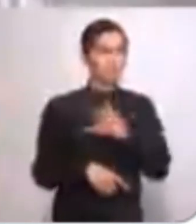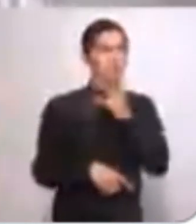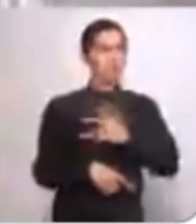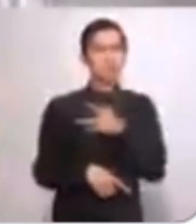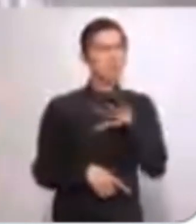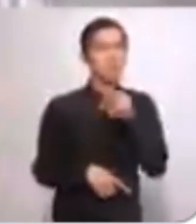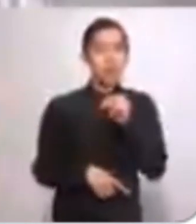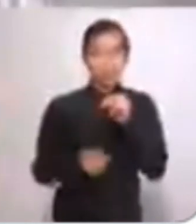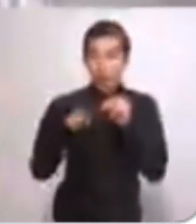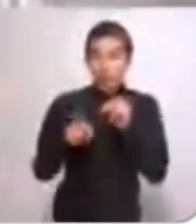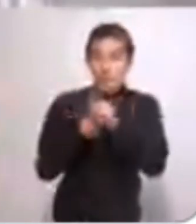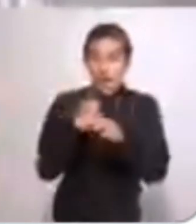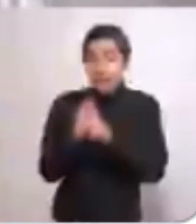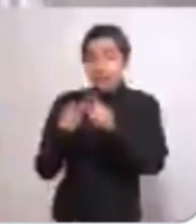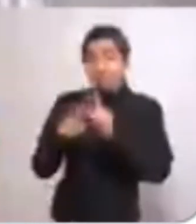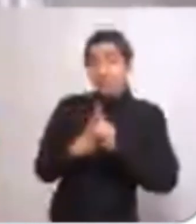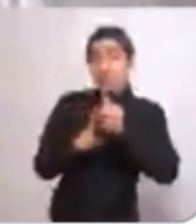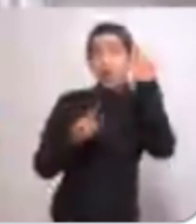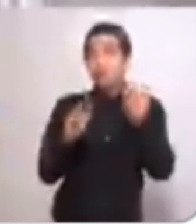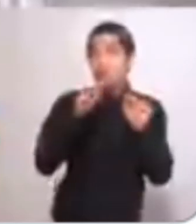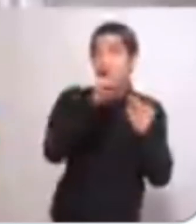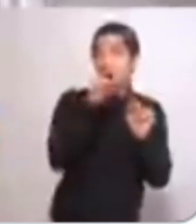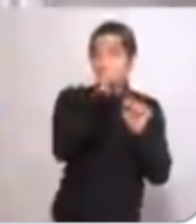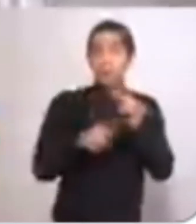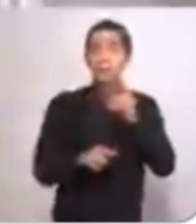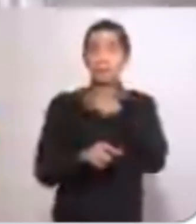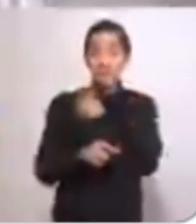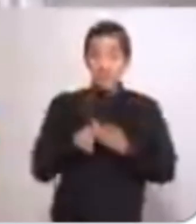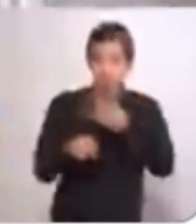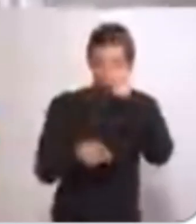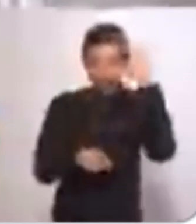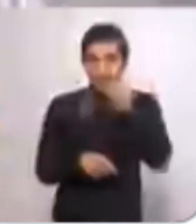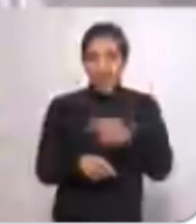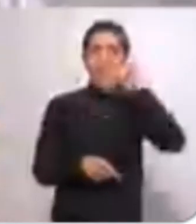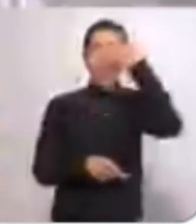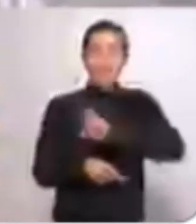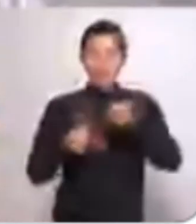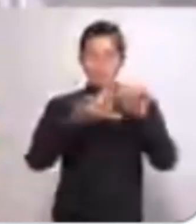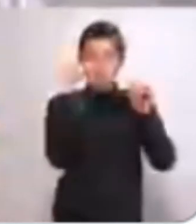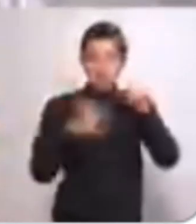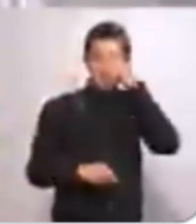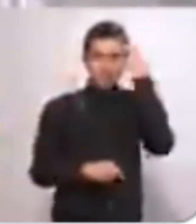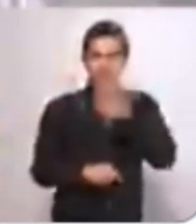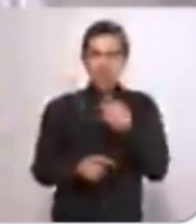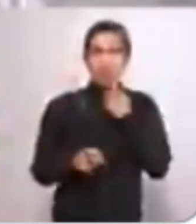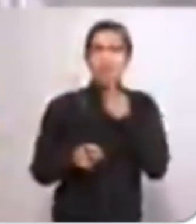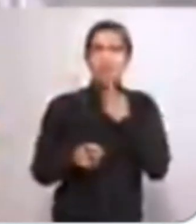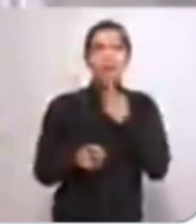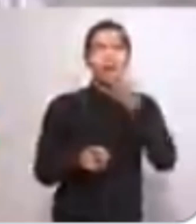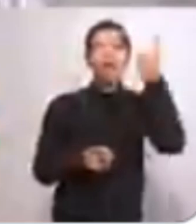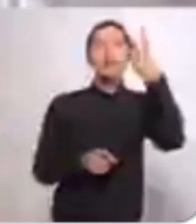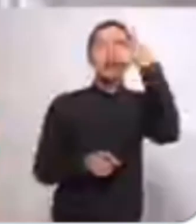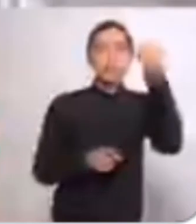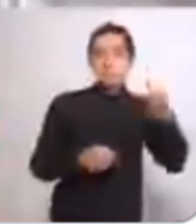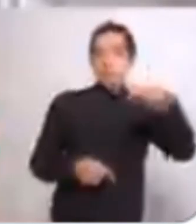primera salida del país como presidente de México y jefe del Estado mexicano sea por instrucciones de